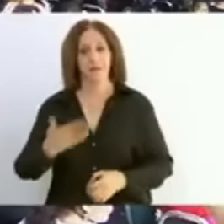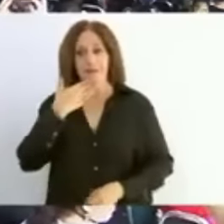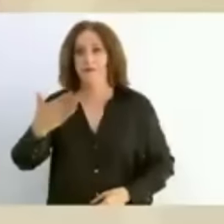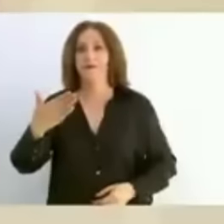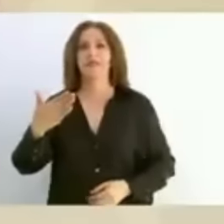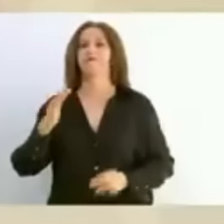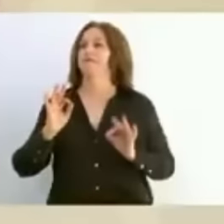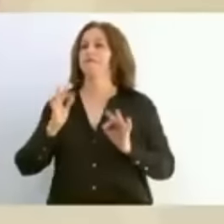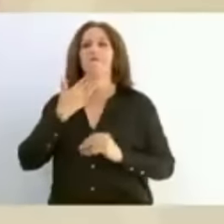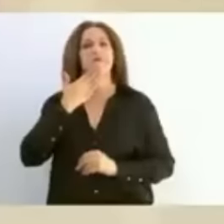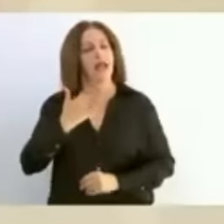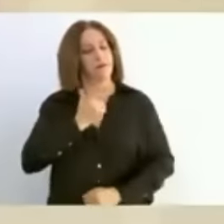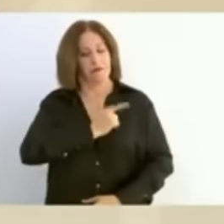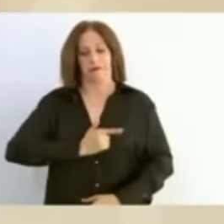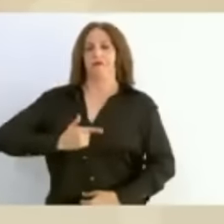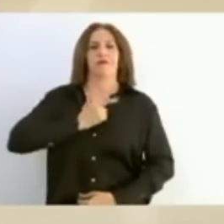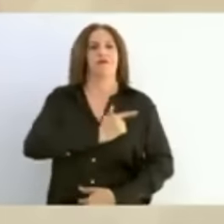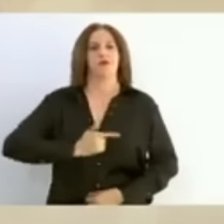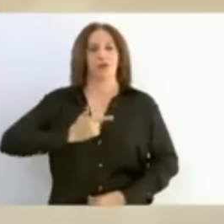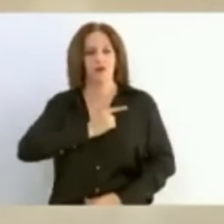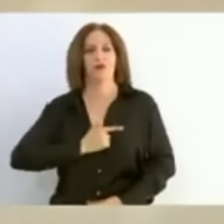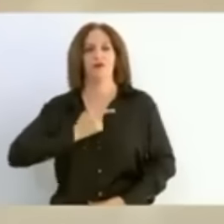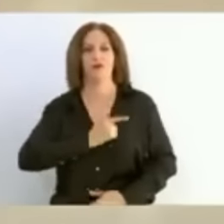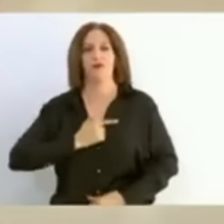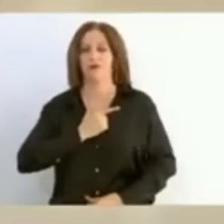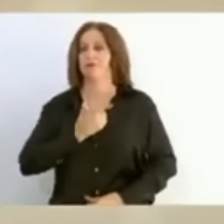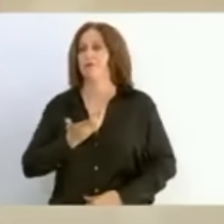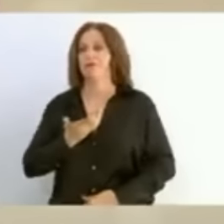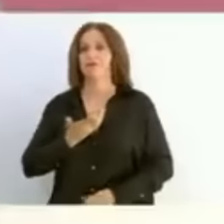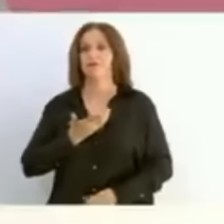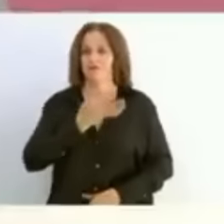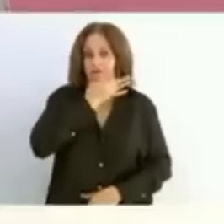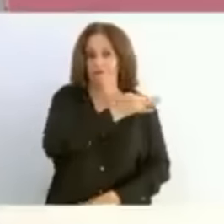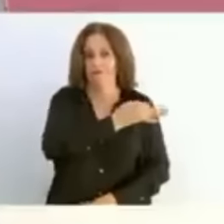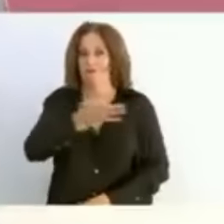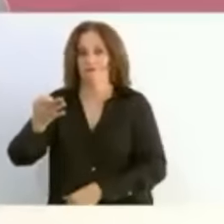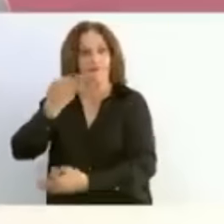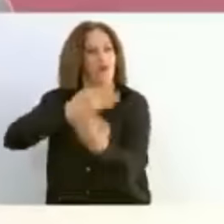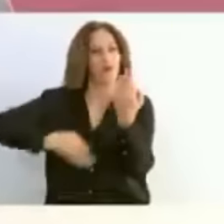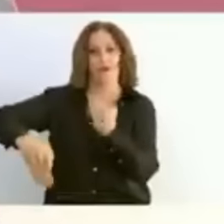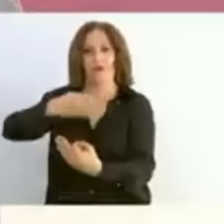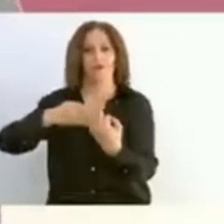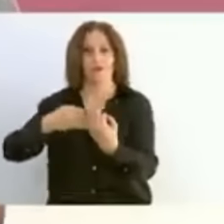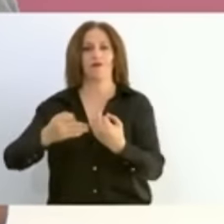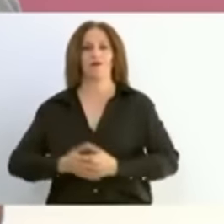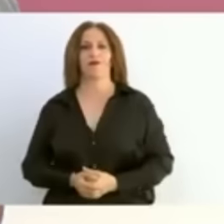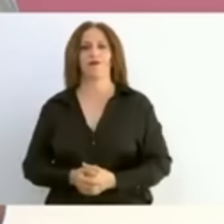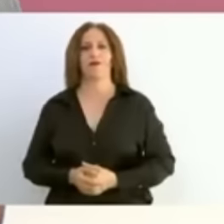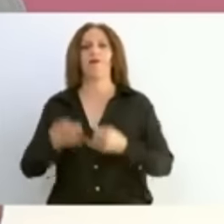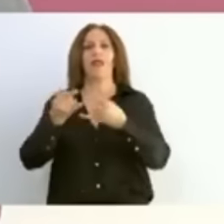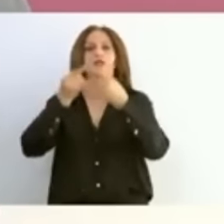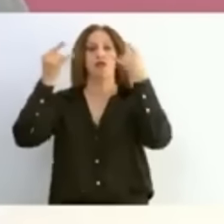Eso, me da muchísimo gusto. Pues miren, decirles a todas y todos ustedes, que en la historia reciente de México,